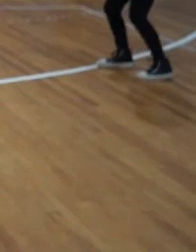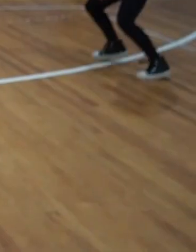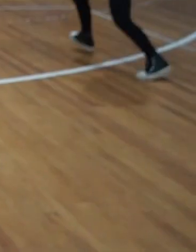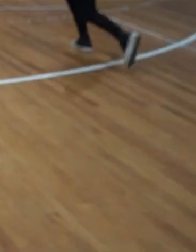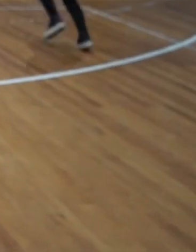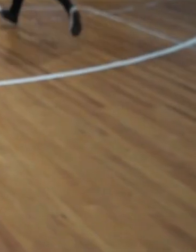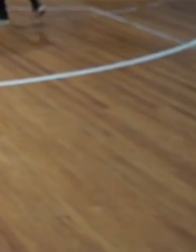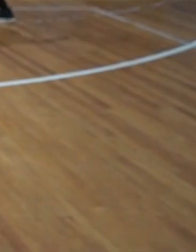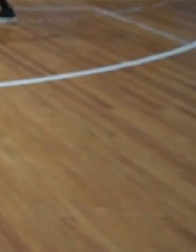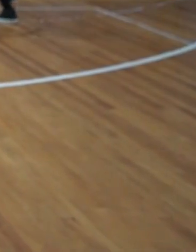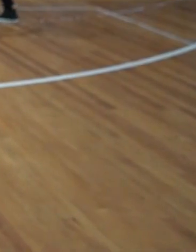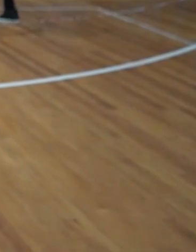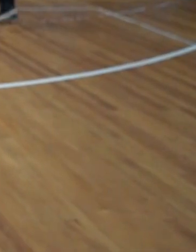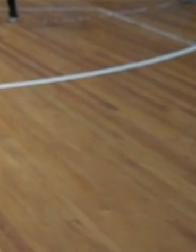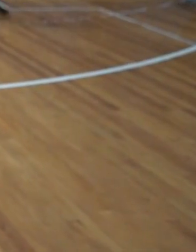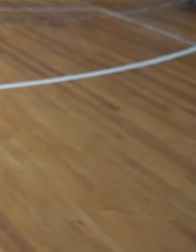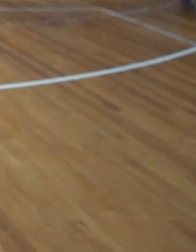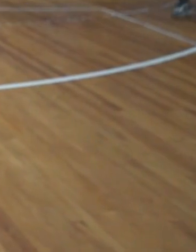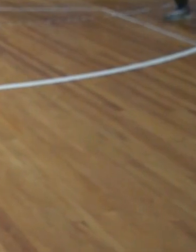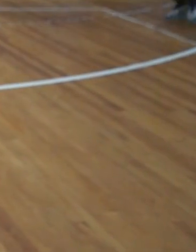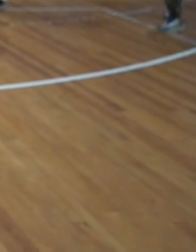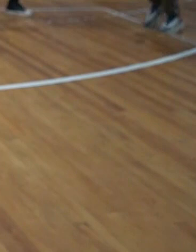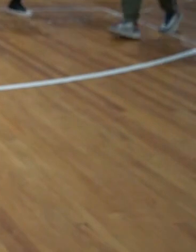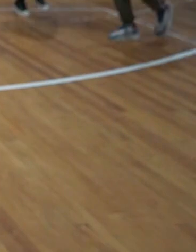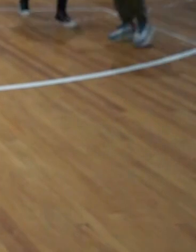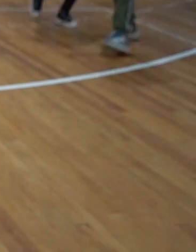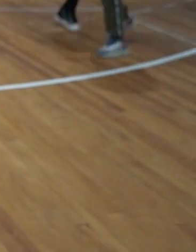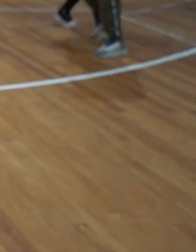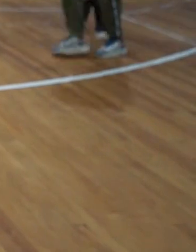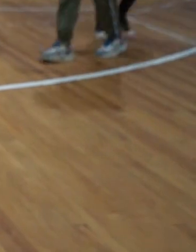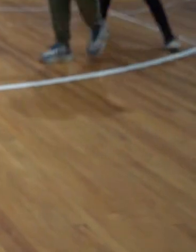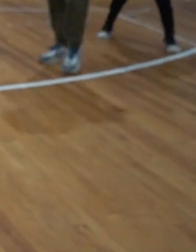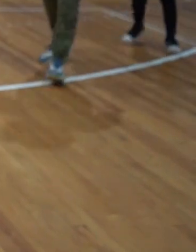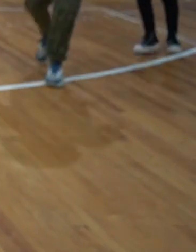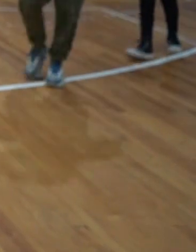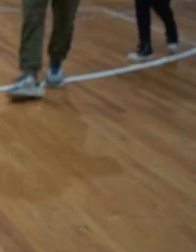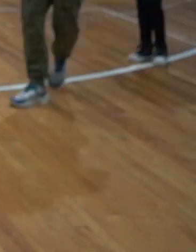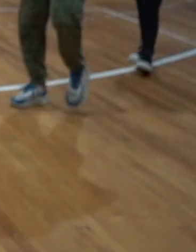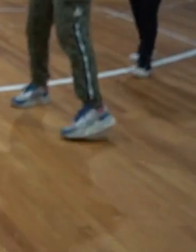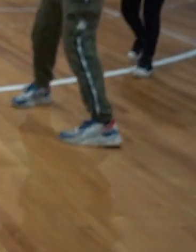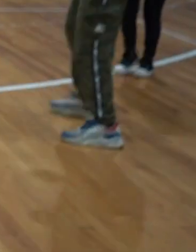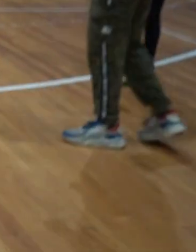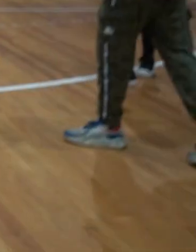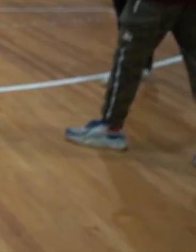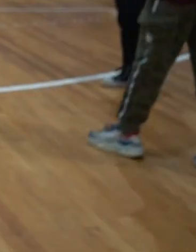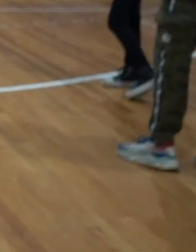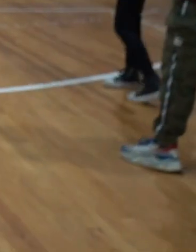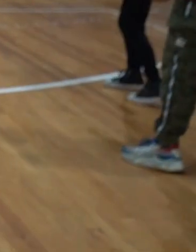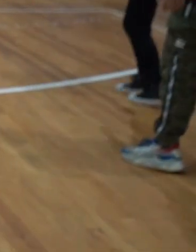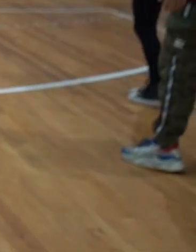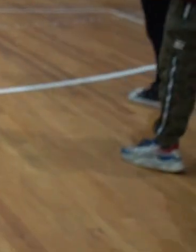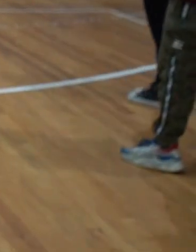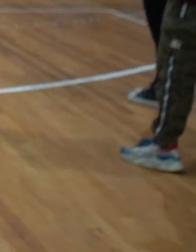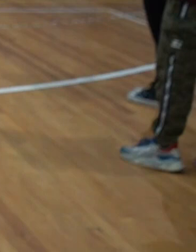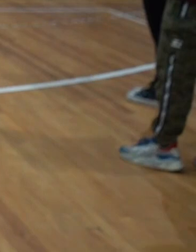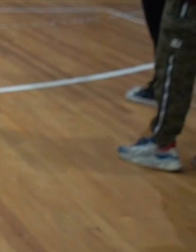Hola, mi nombre es Vania Agüero, yo pertenezco a la agrupación Soledad de